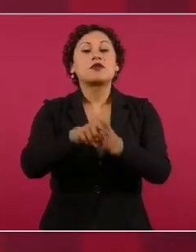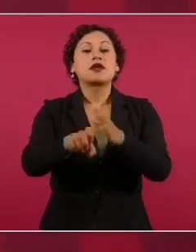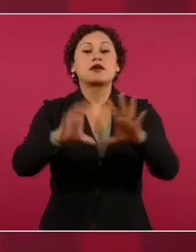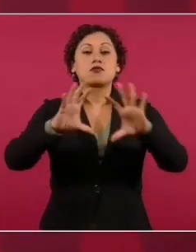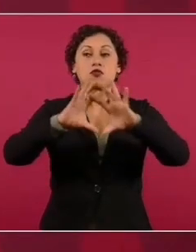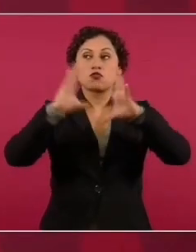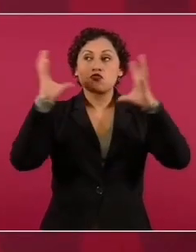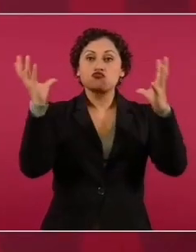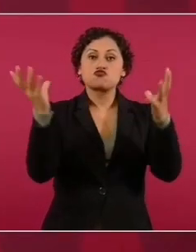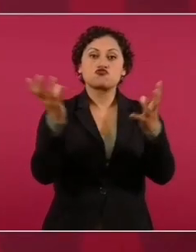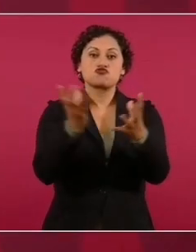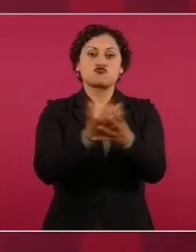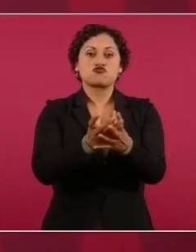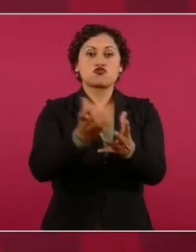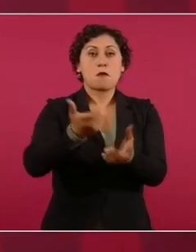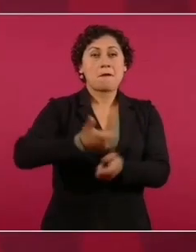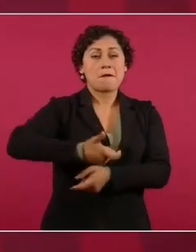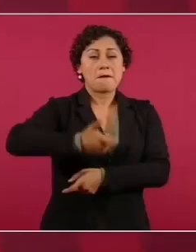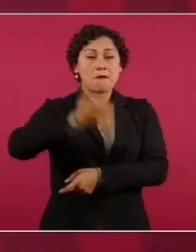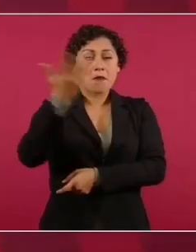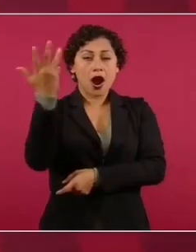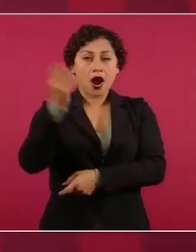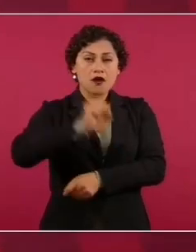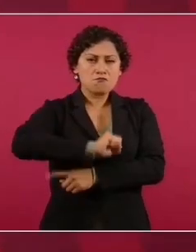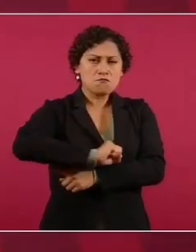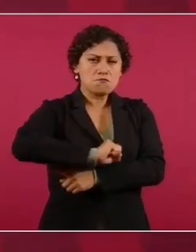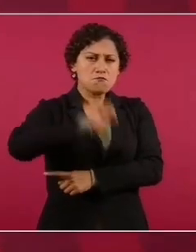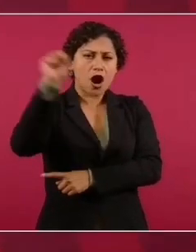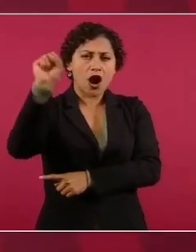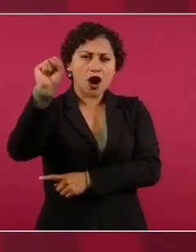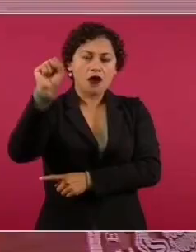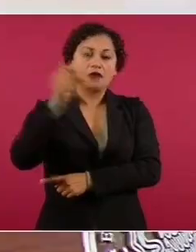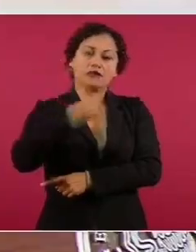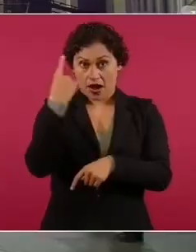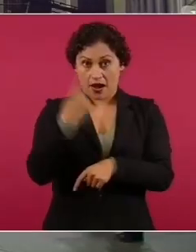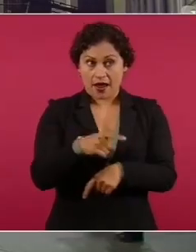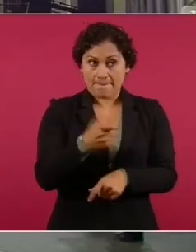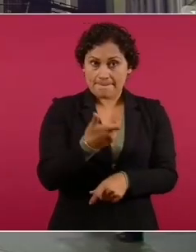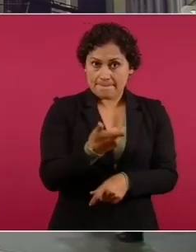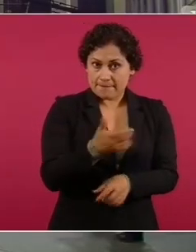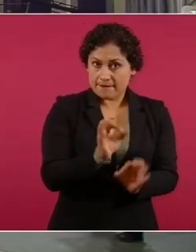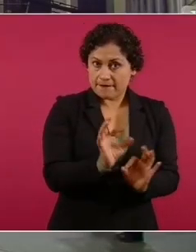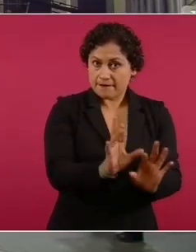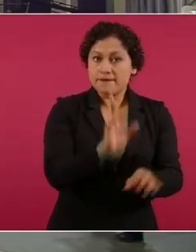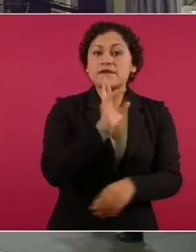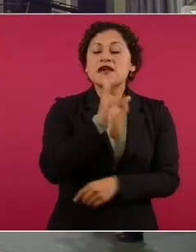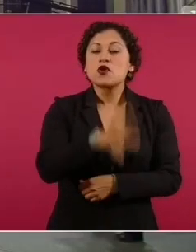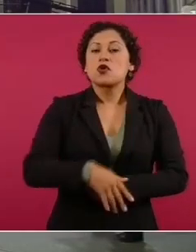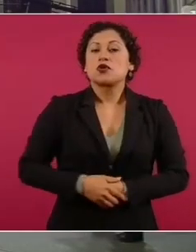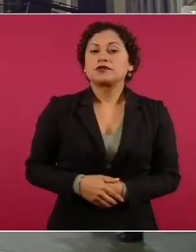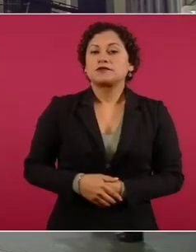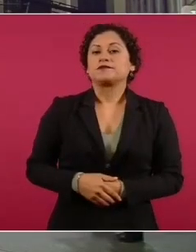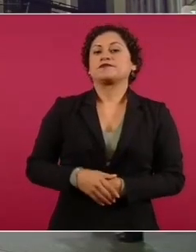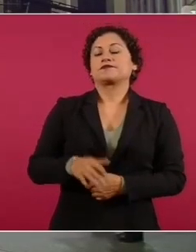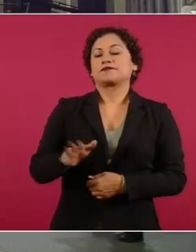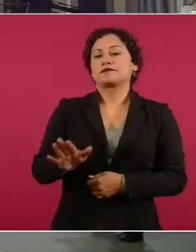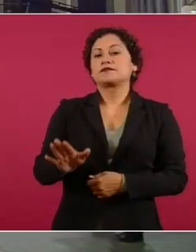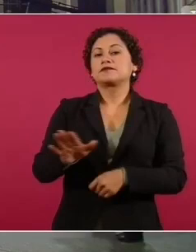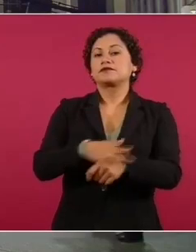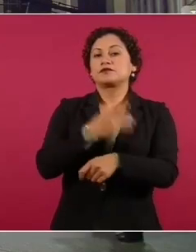porque la inflación nos afecta a todos. Es un acuerdo